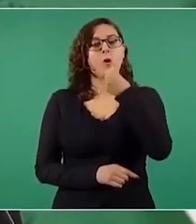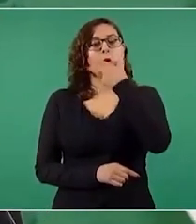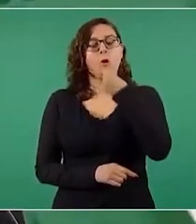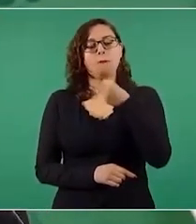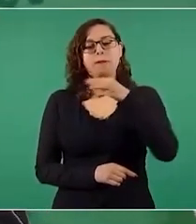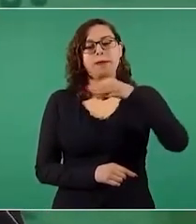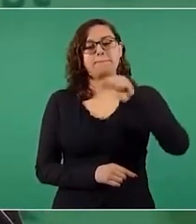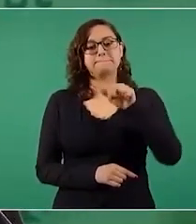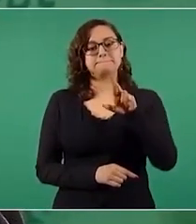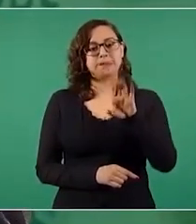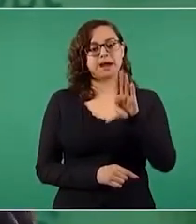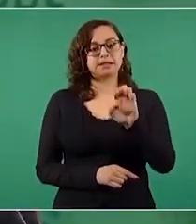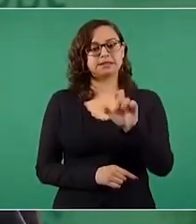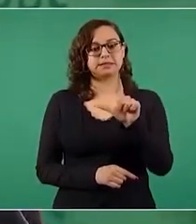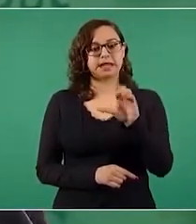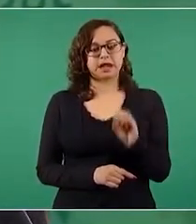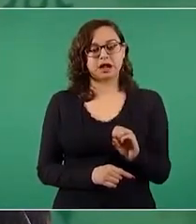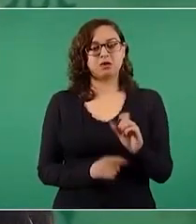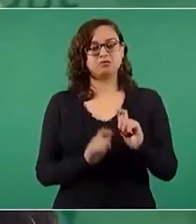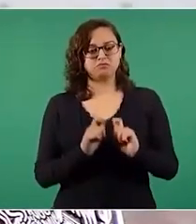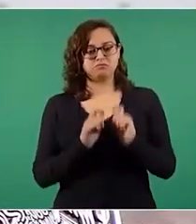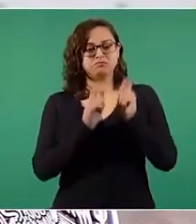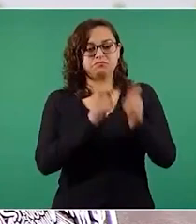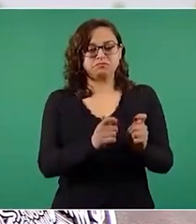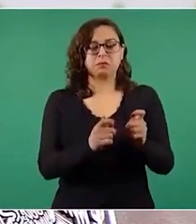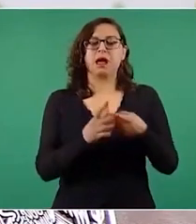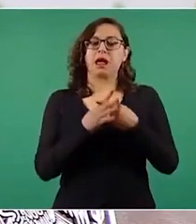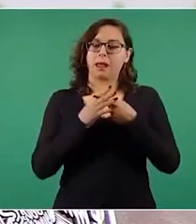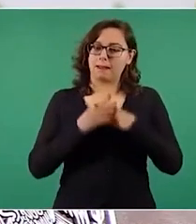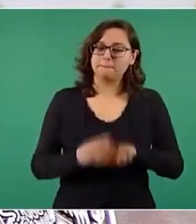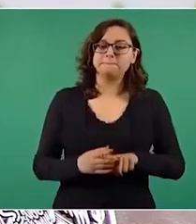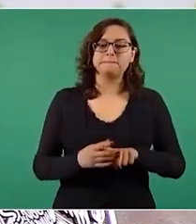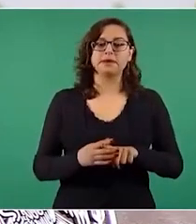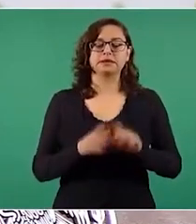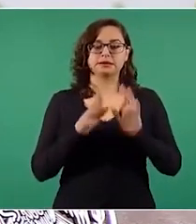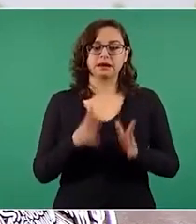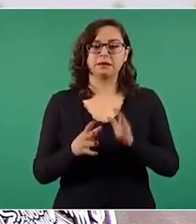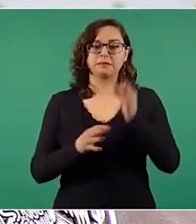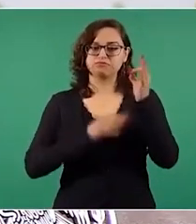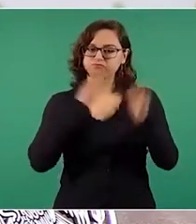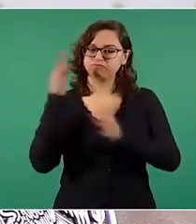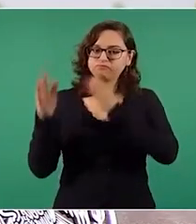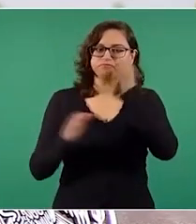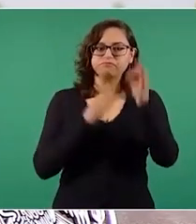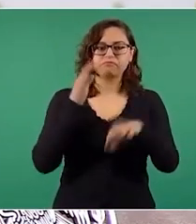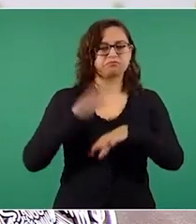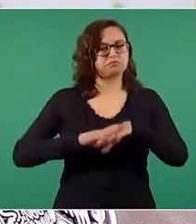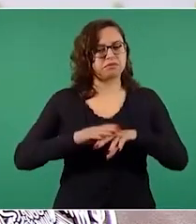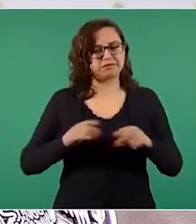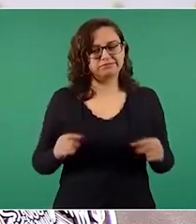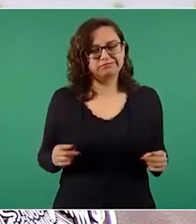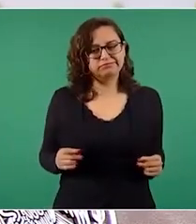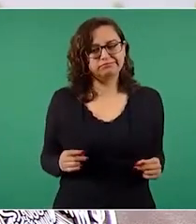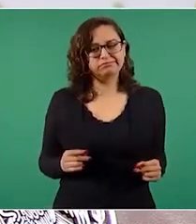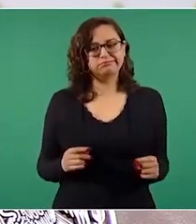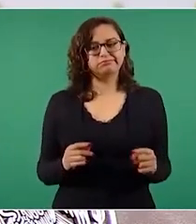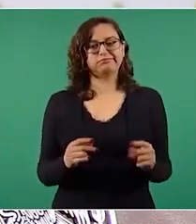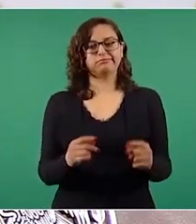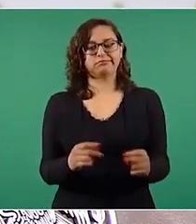de que empiece toda una campaña con este propósito,